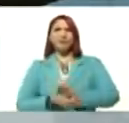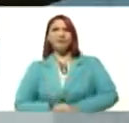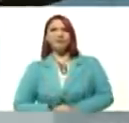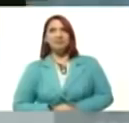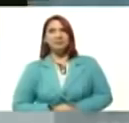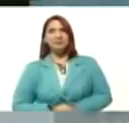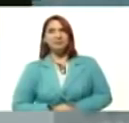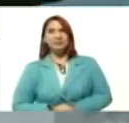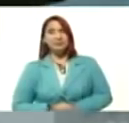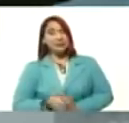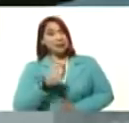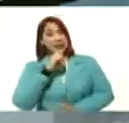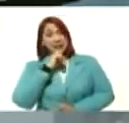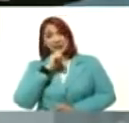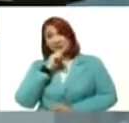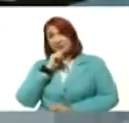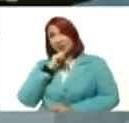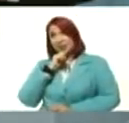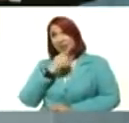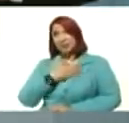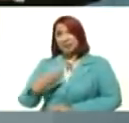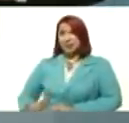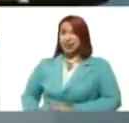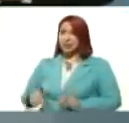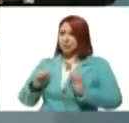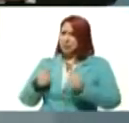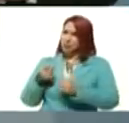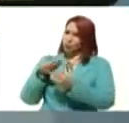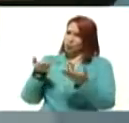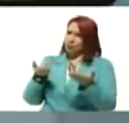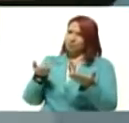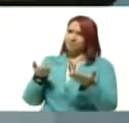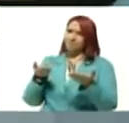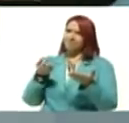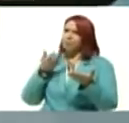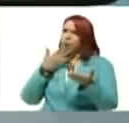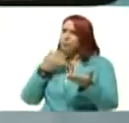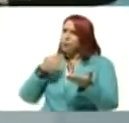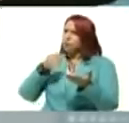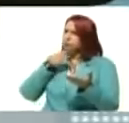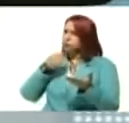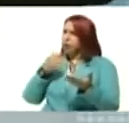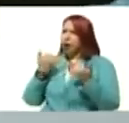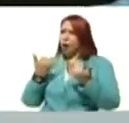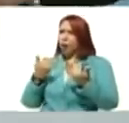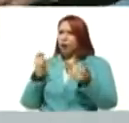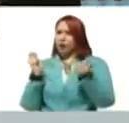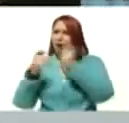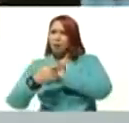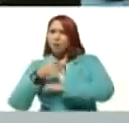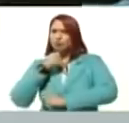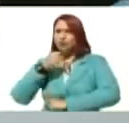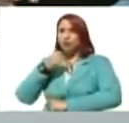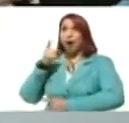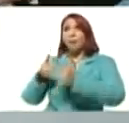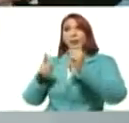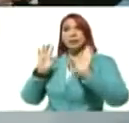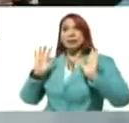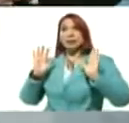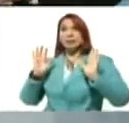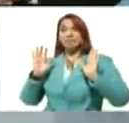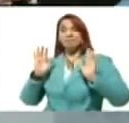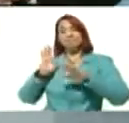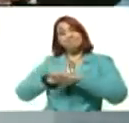es difícil presidente, que comience usted, pasar de entrevistado a entrevistador, eso a veces suele